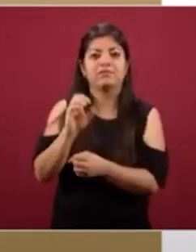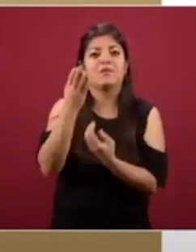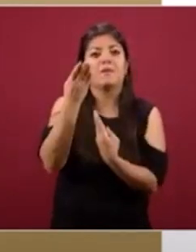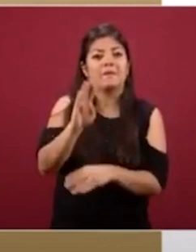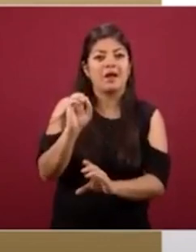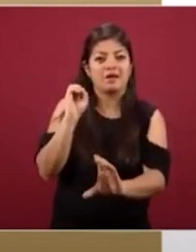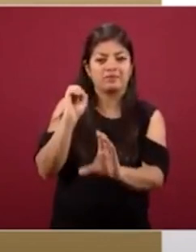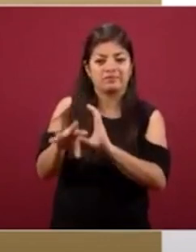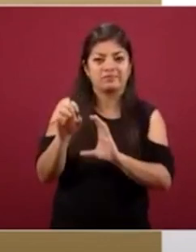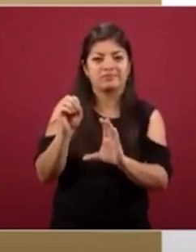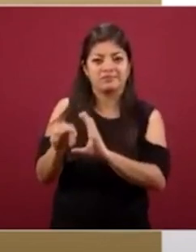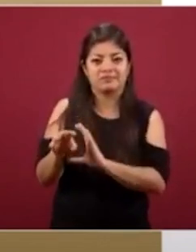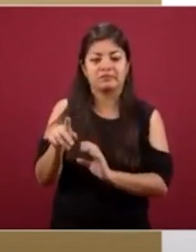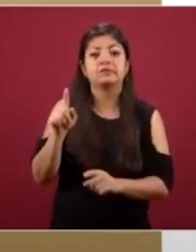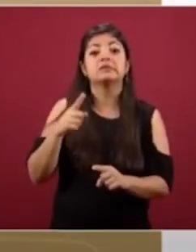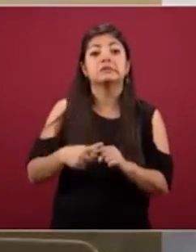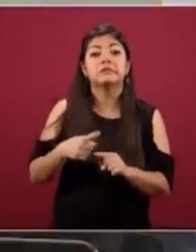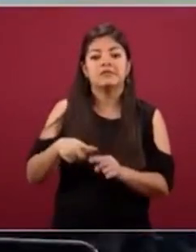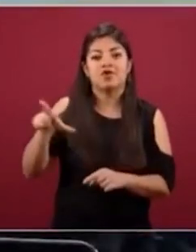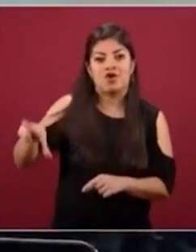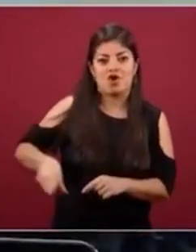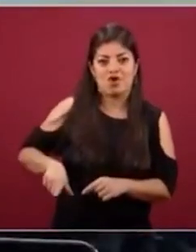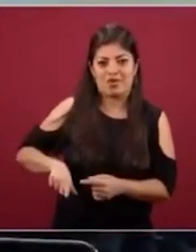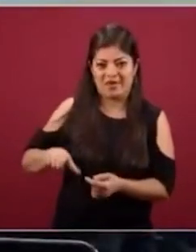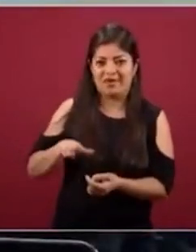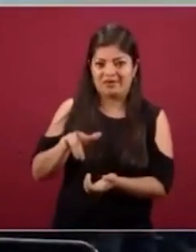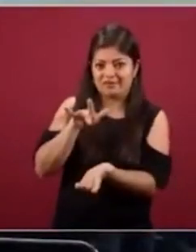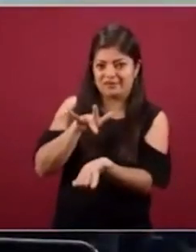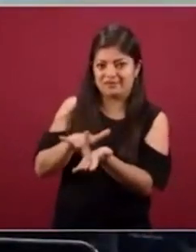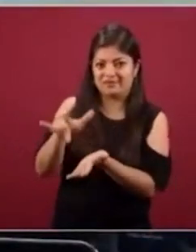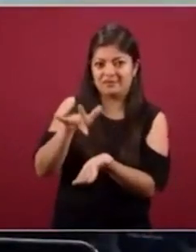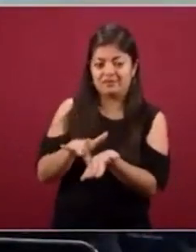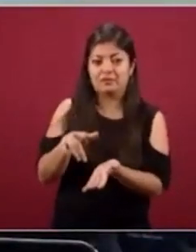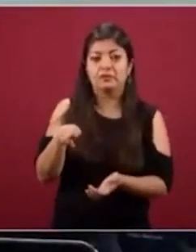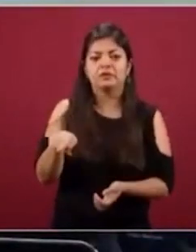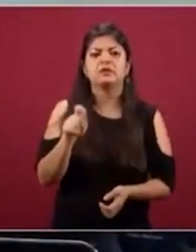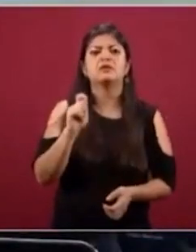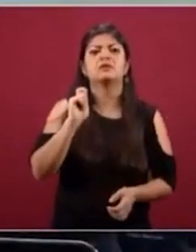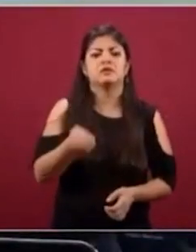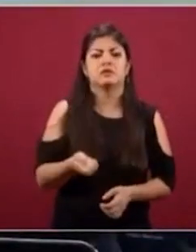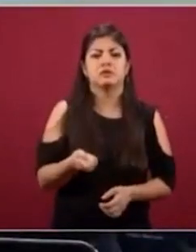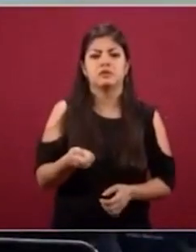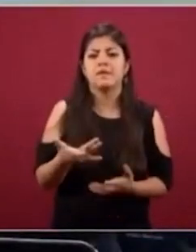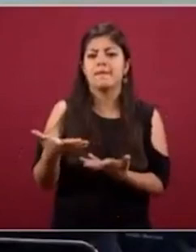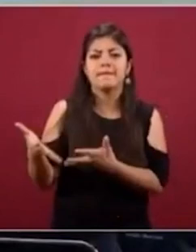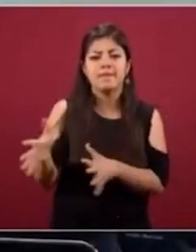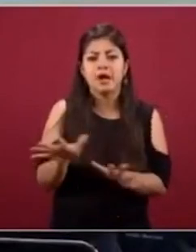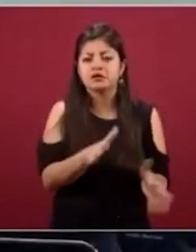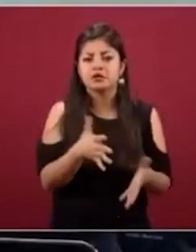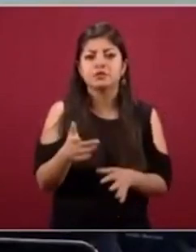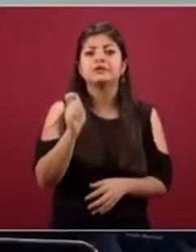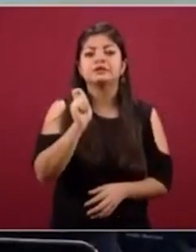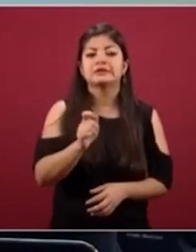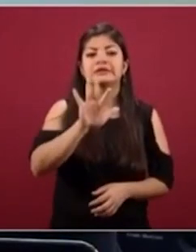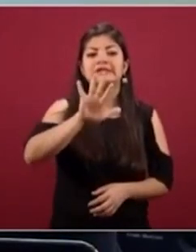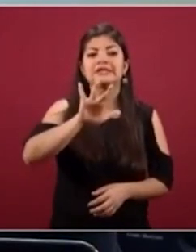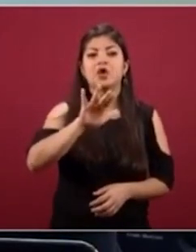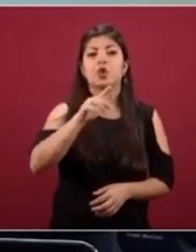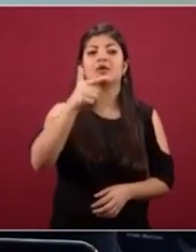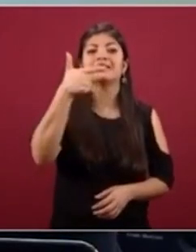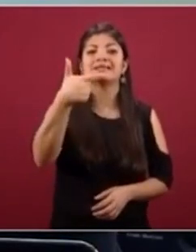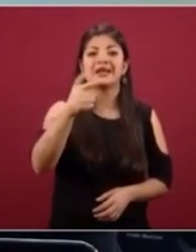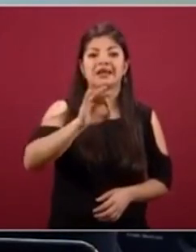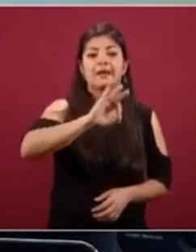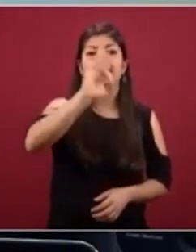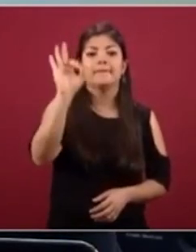directa de parte del gobierno. Entonces, eso significa en números redondos este 57 por ciento.